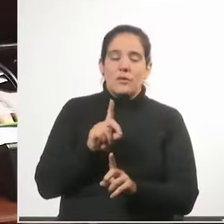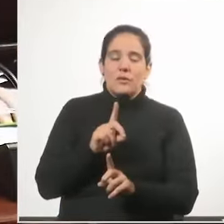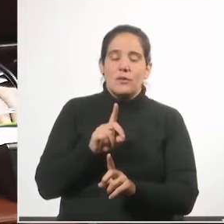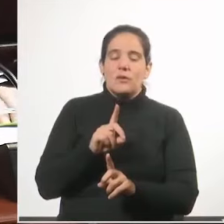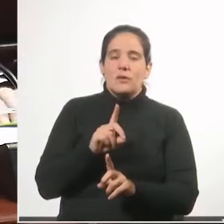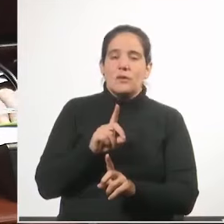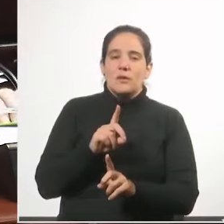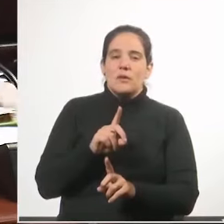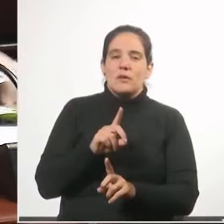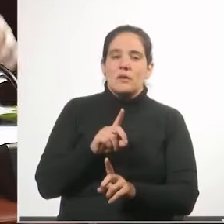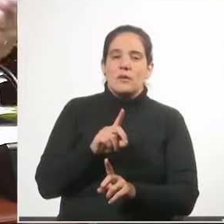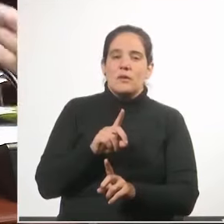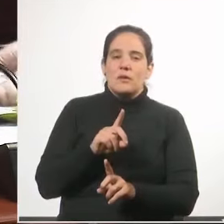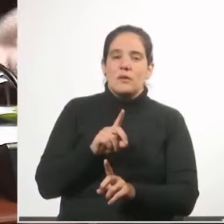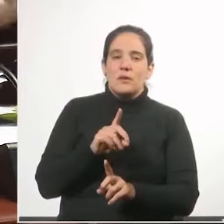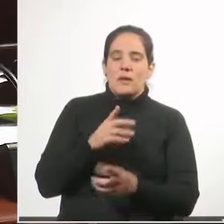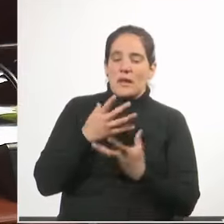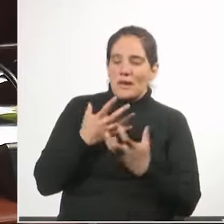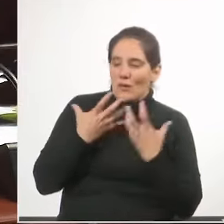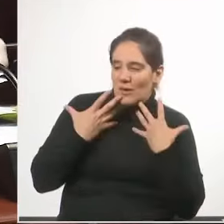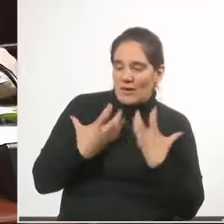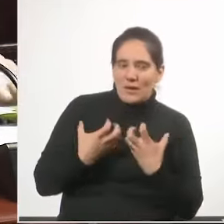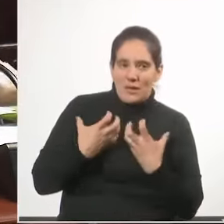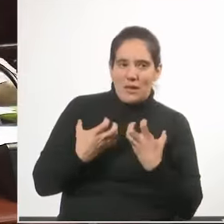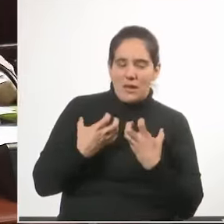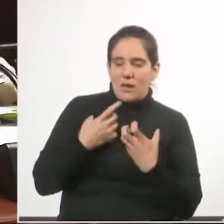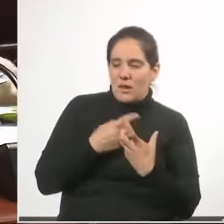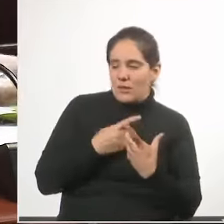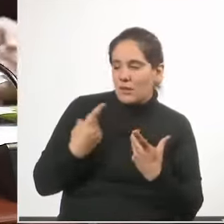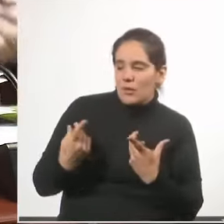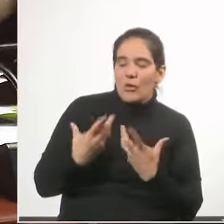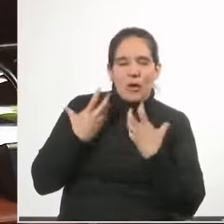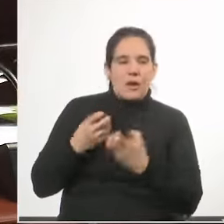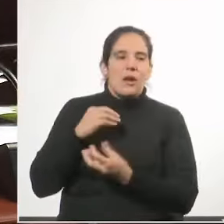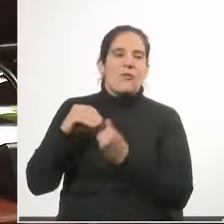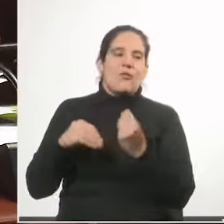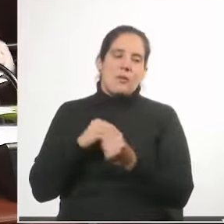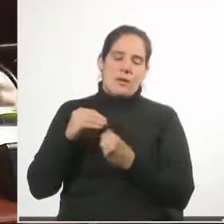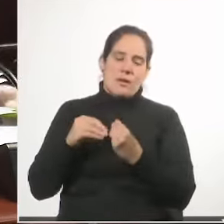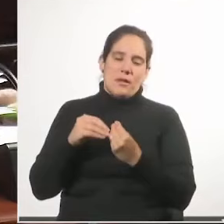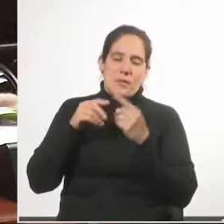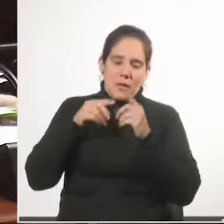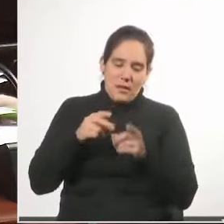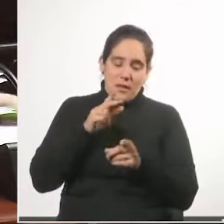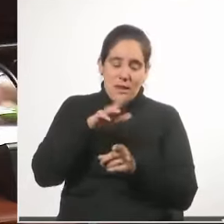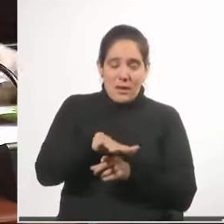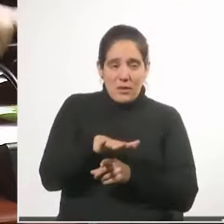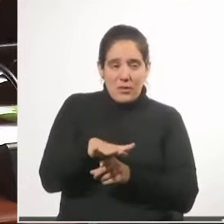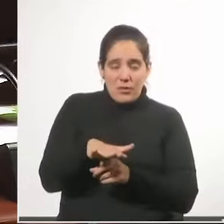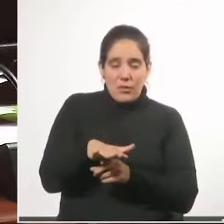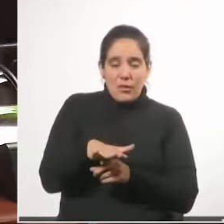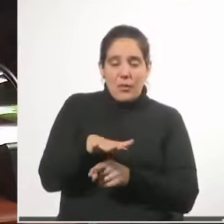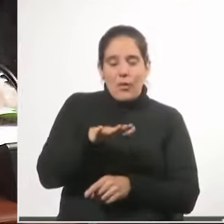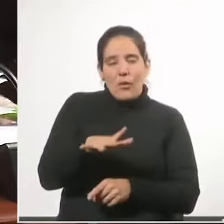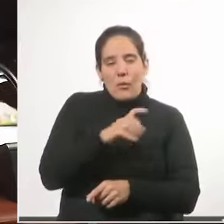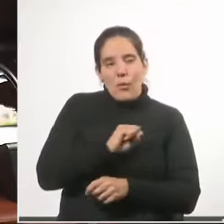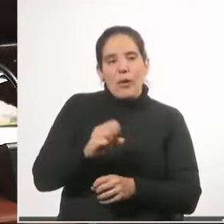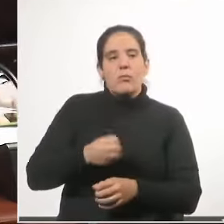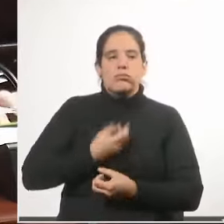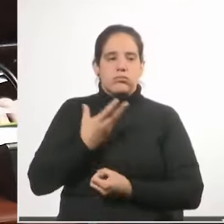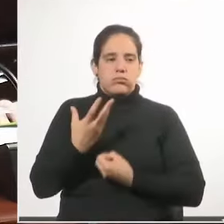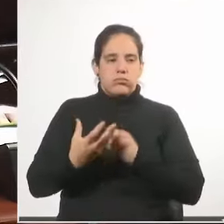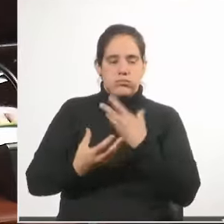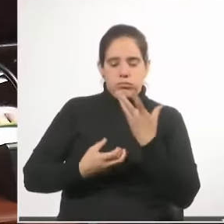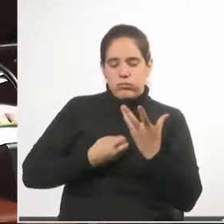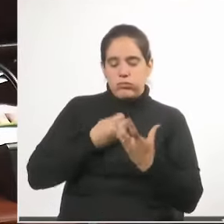sino que es el interés de la familia en que ese niño pueda expresar con